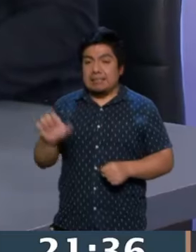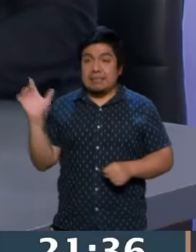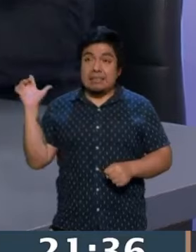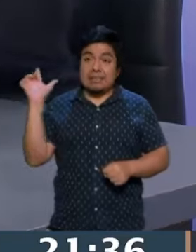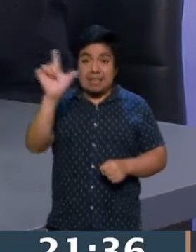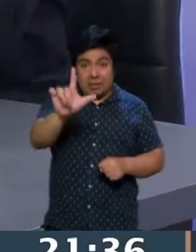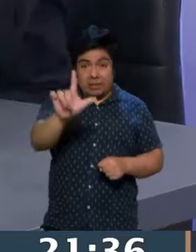la próxima semana. ¡Gracias!